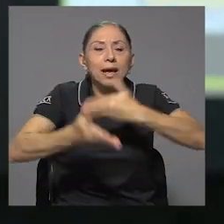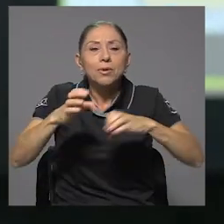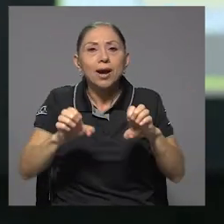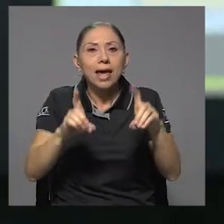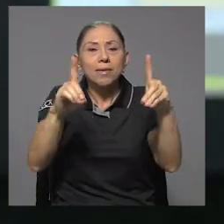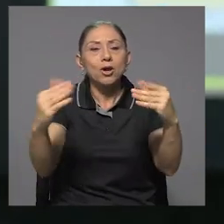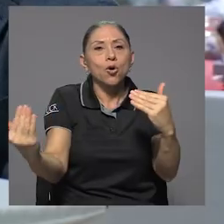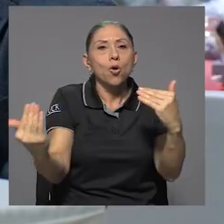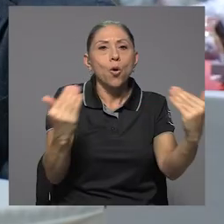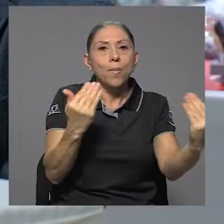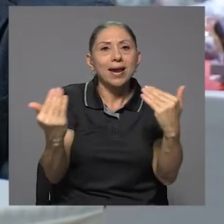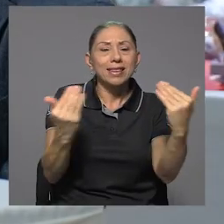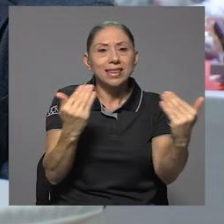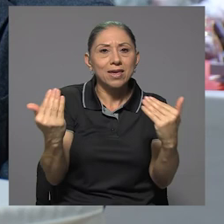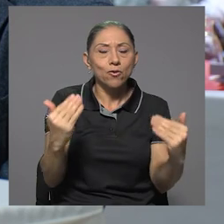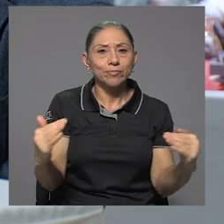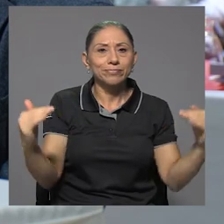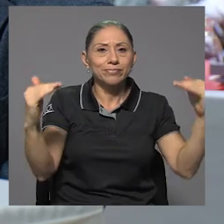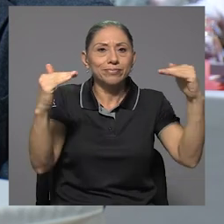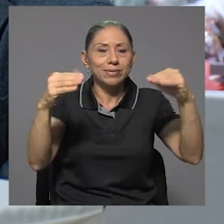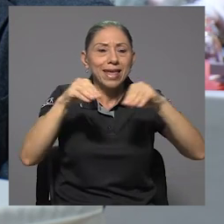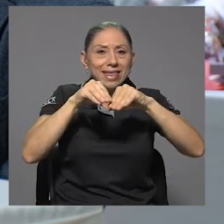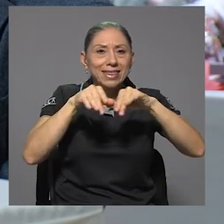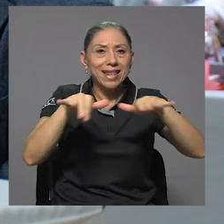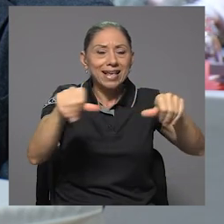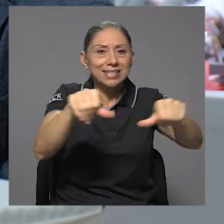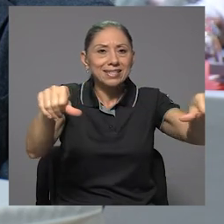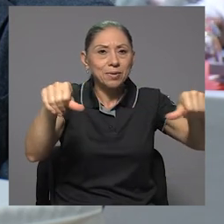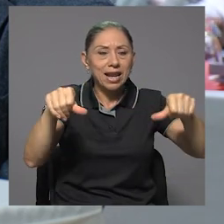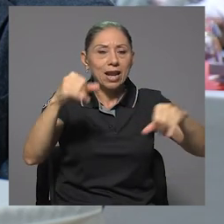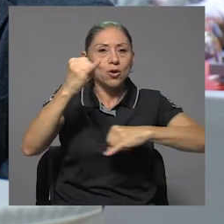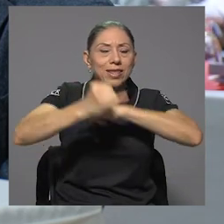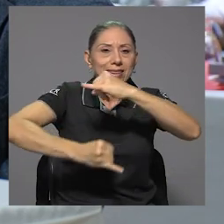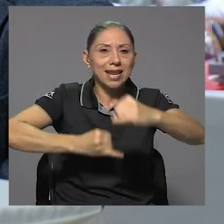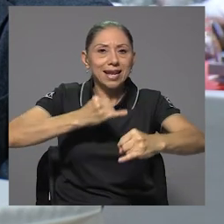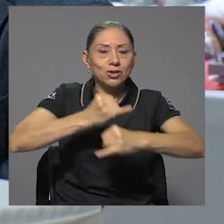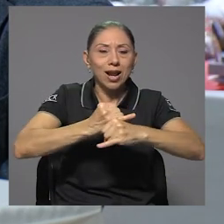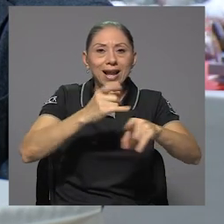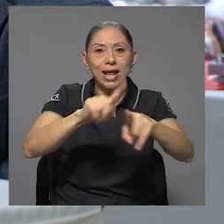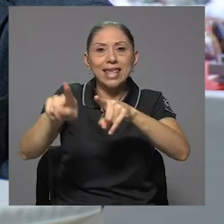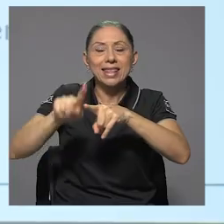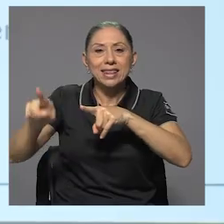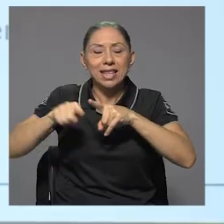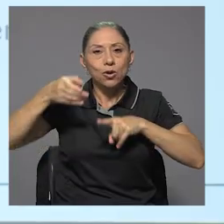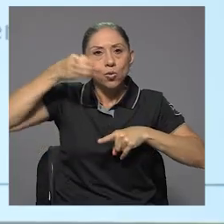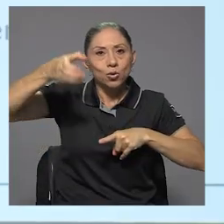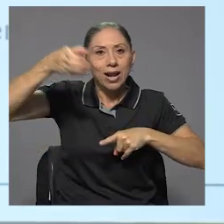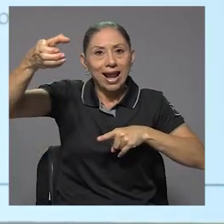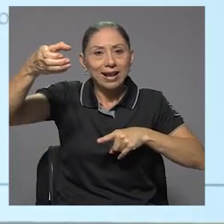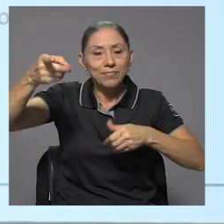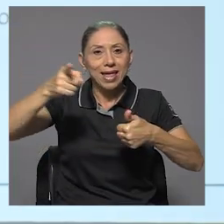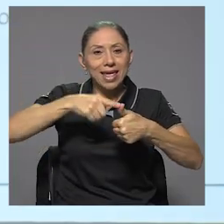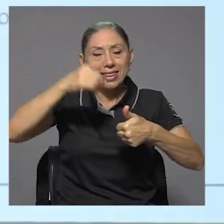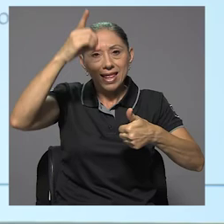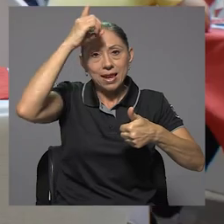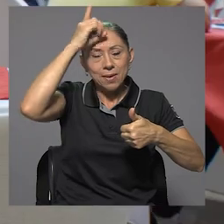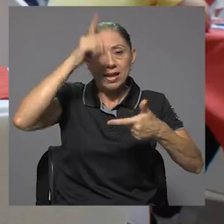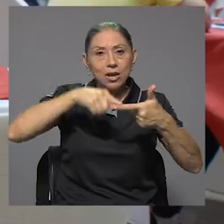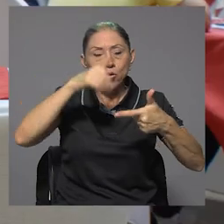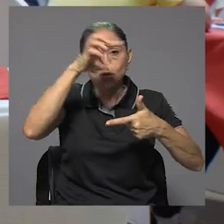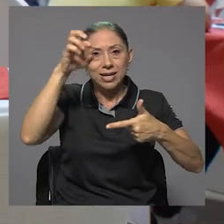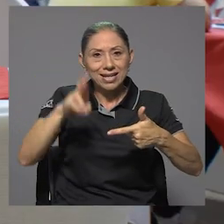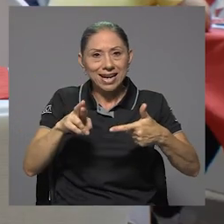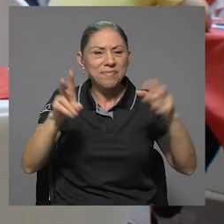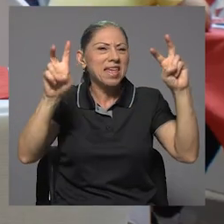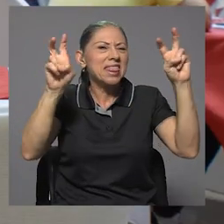comparativo de carácter transdisciplinario internacional e intercultural entre Alemania y Costa Rica en